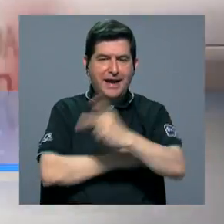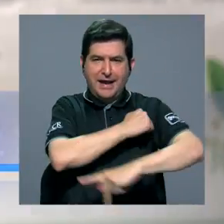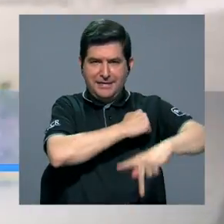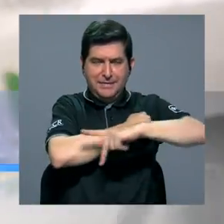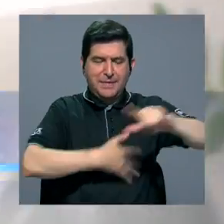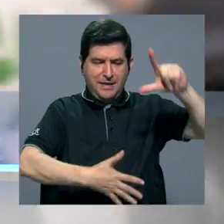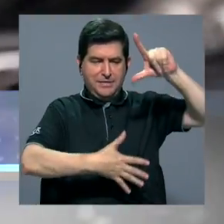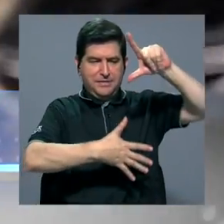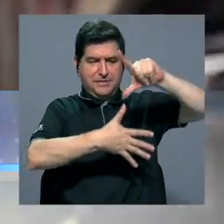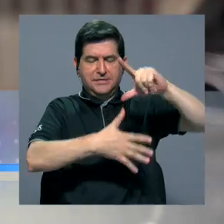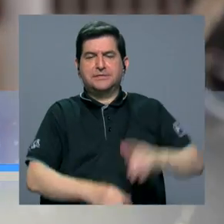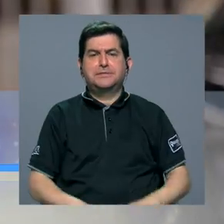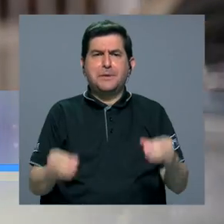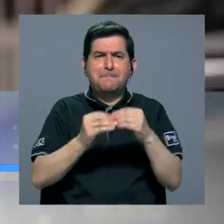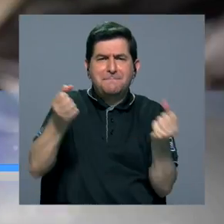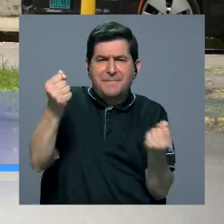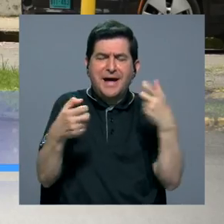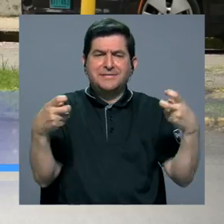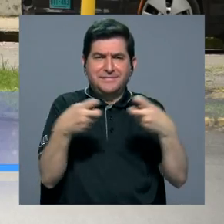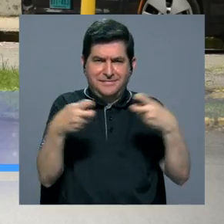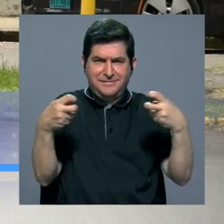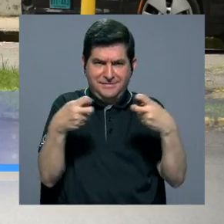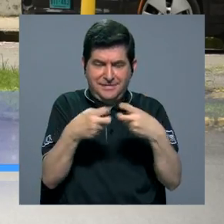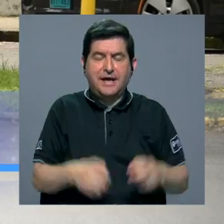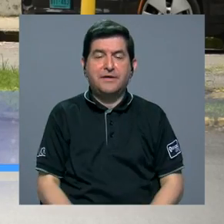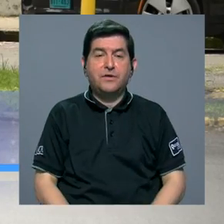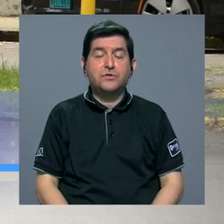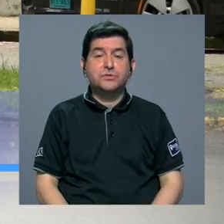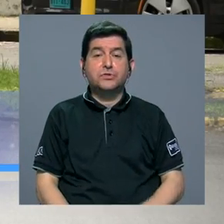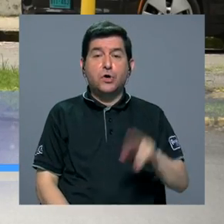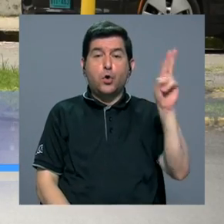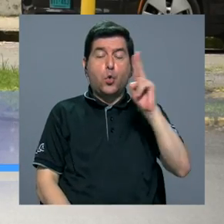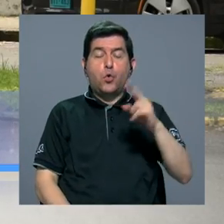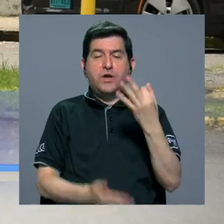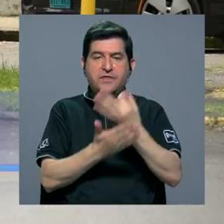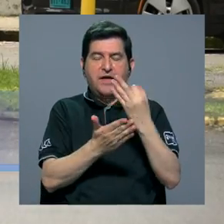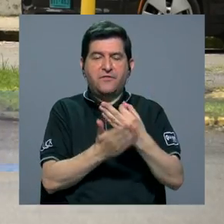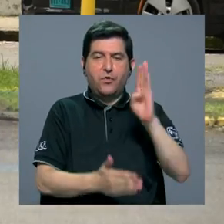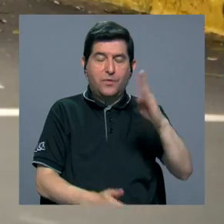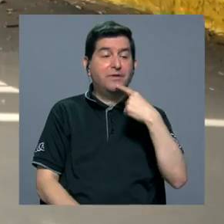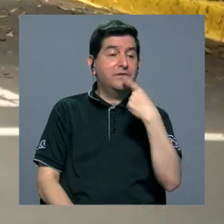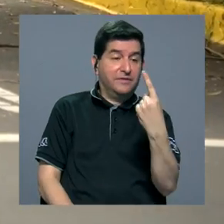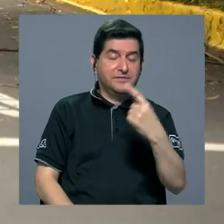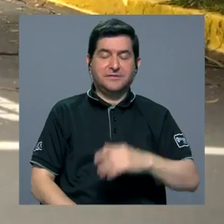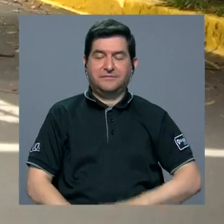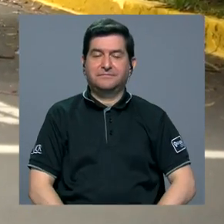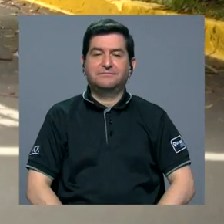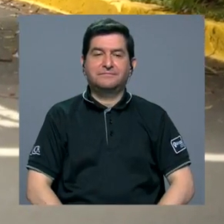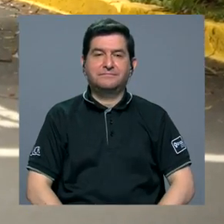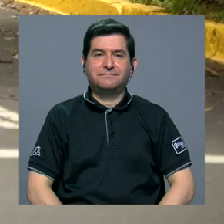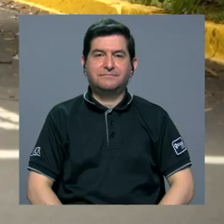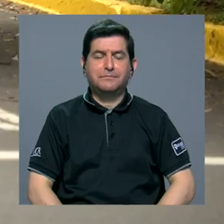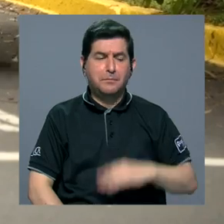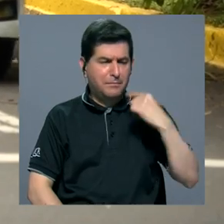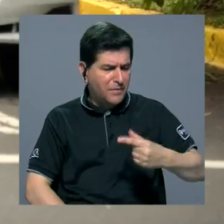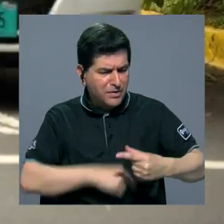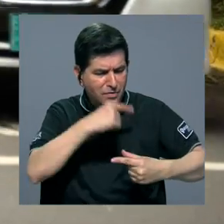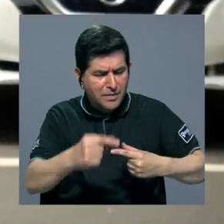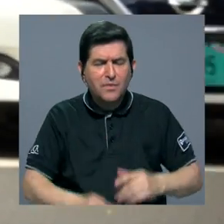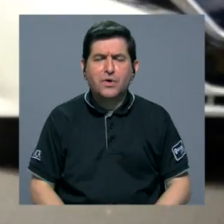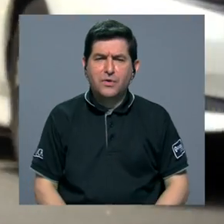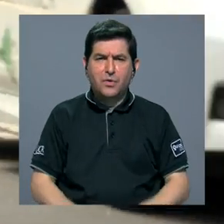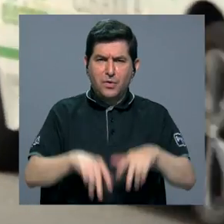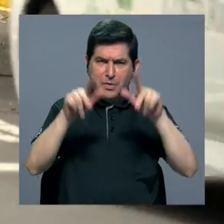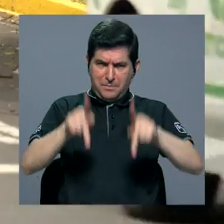país de Latinoamérica con más vehículos eléctricos según la unidad financiera de Bloomberg. Poco a poco los